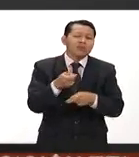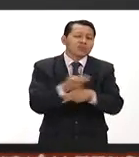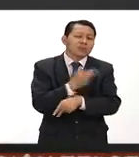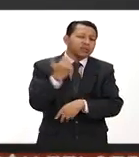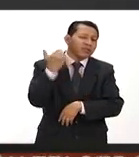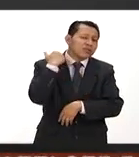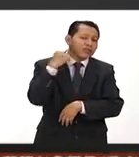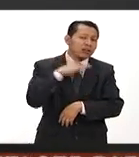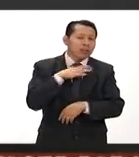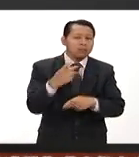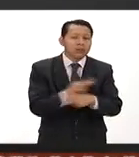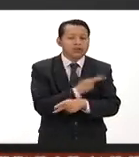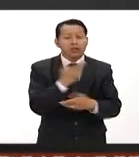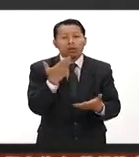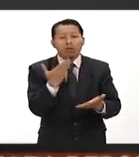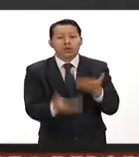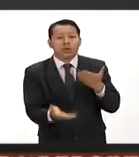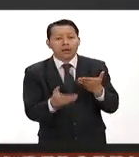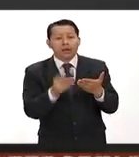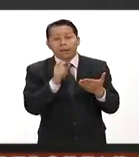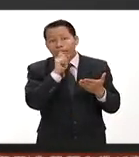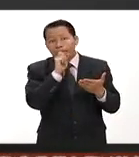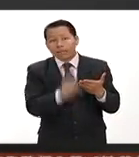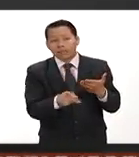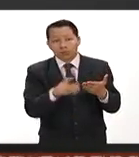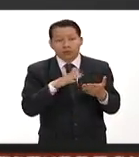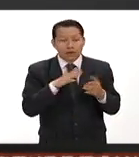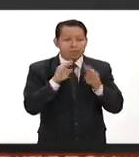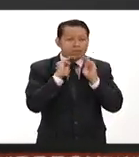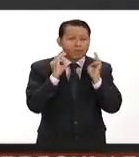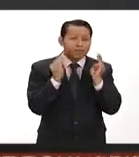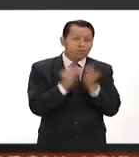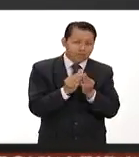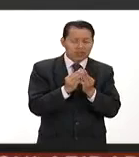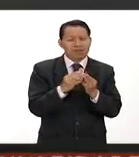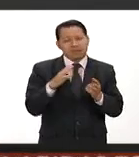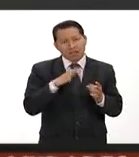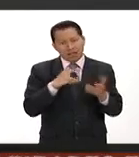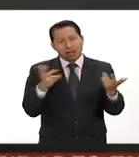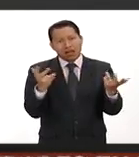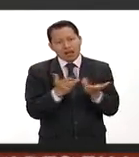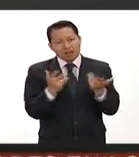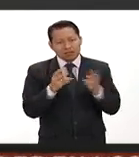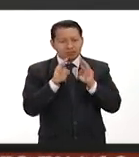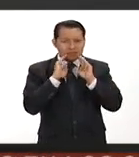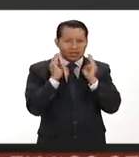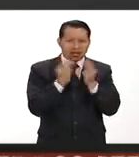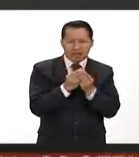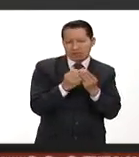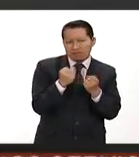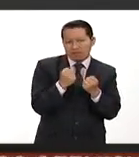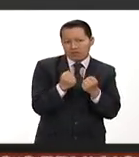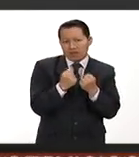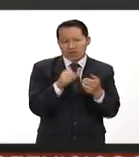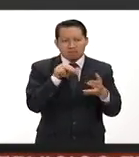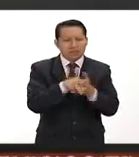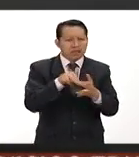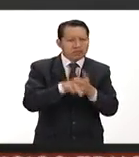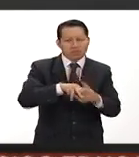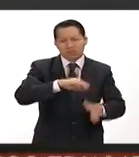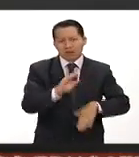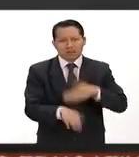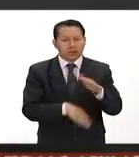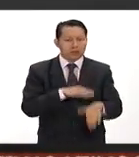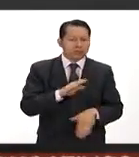con pues ahora con lo que muchos llaman el narcoestado el aumento del narcotráfico y la muerte violenta que se está sucediendo